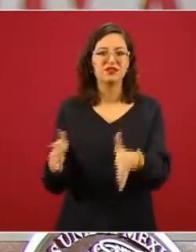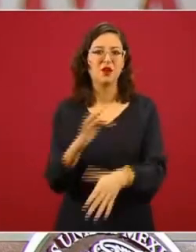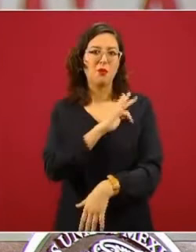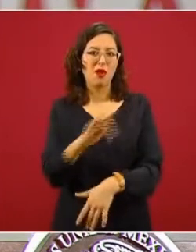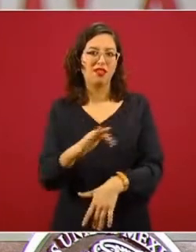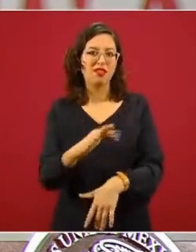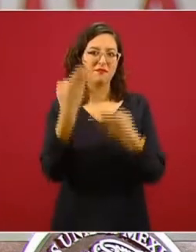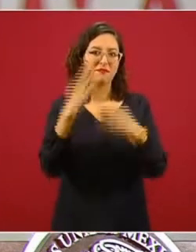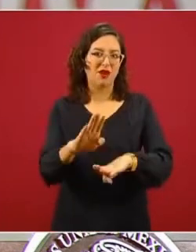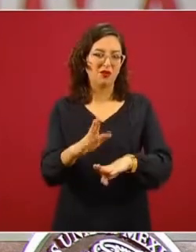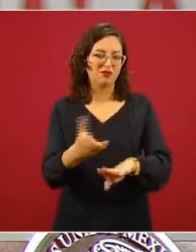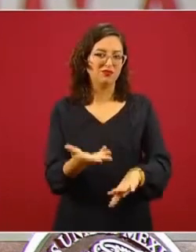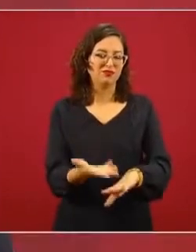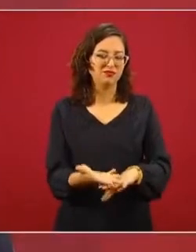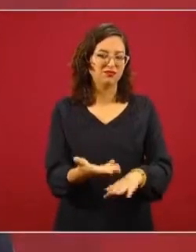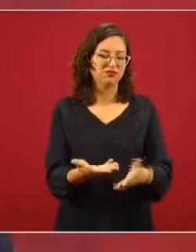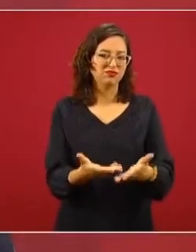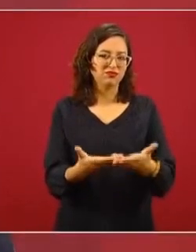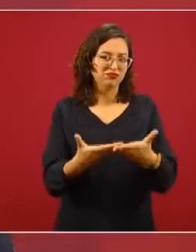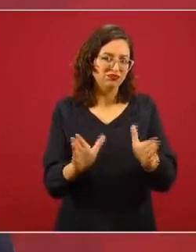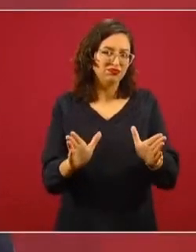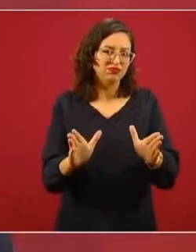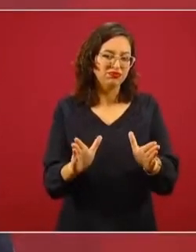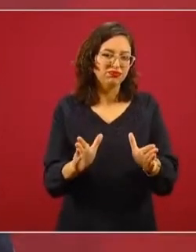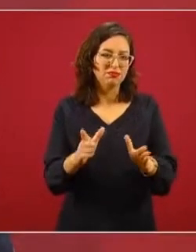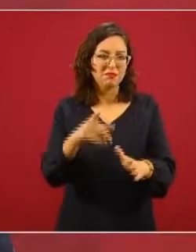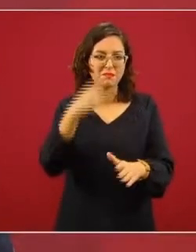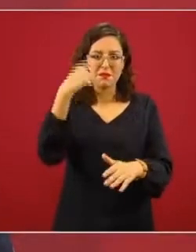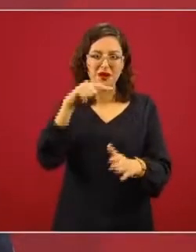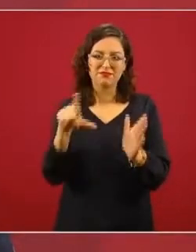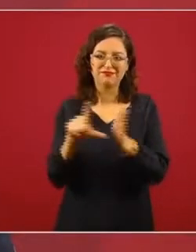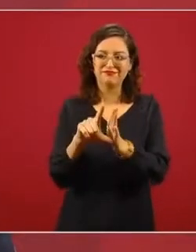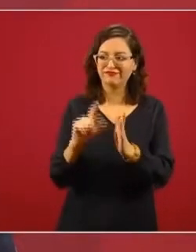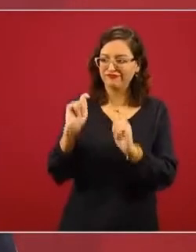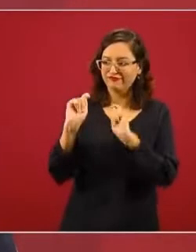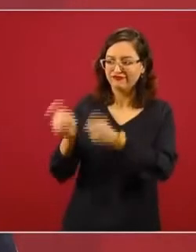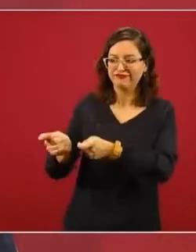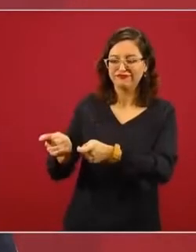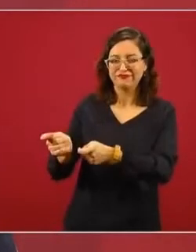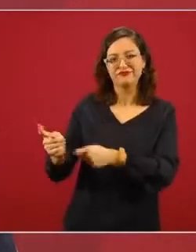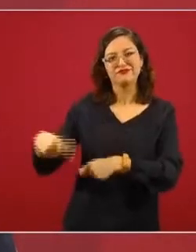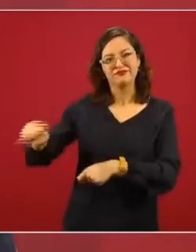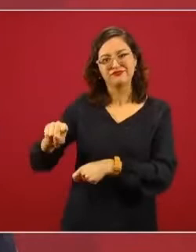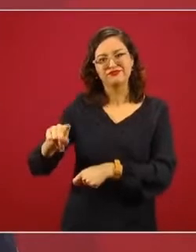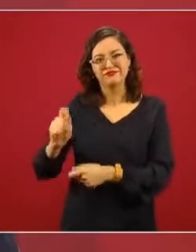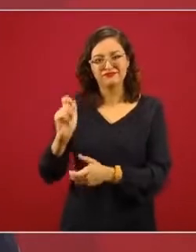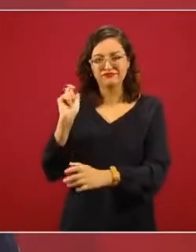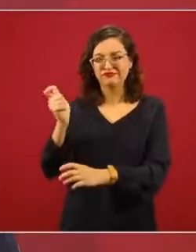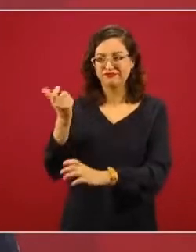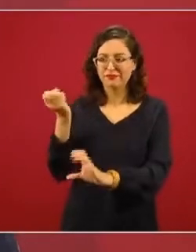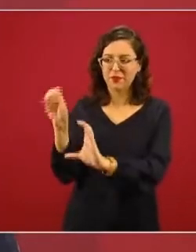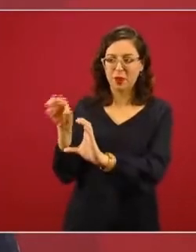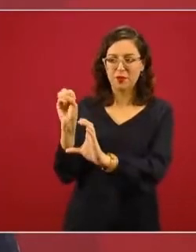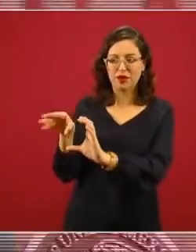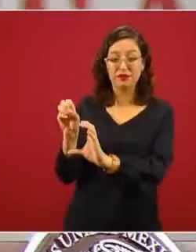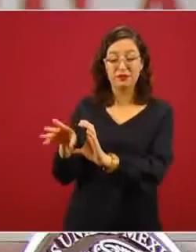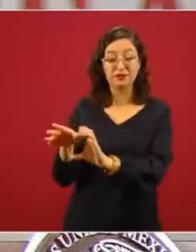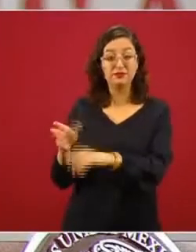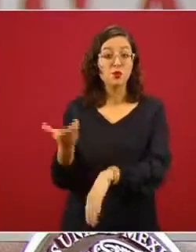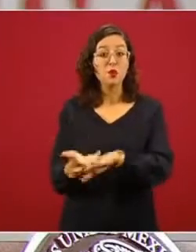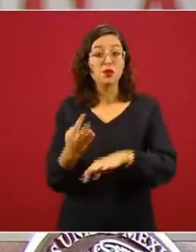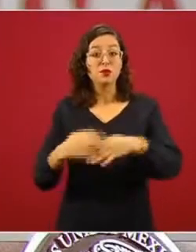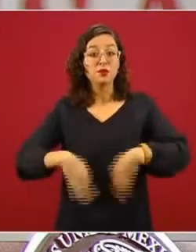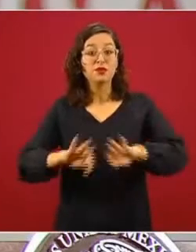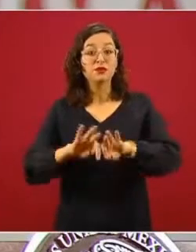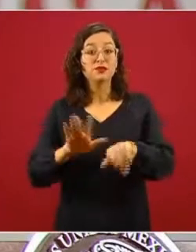en el caso de este programa son cerca